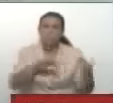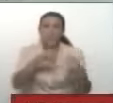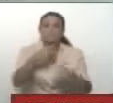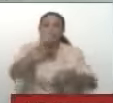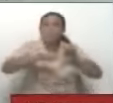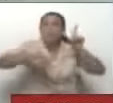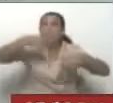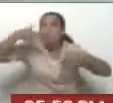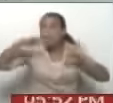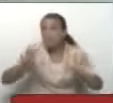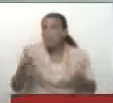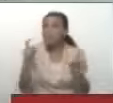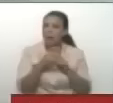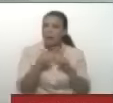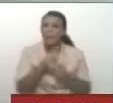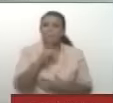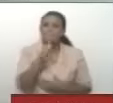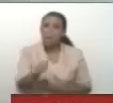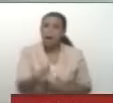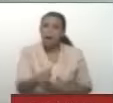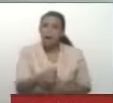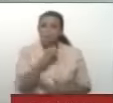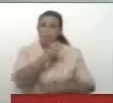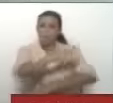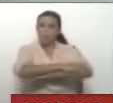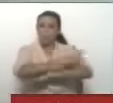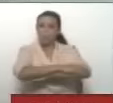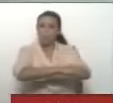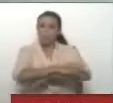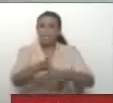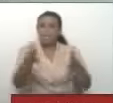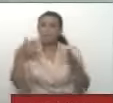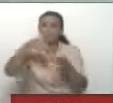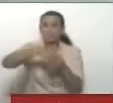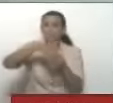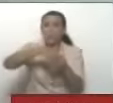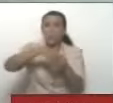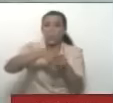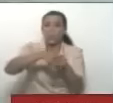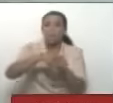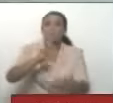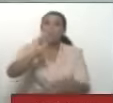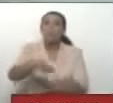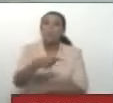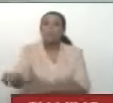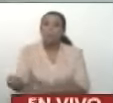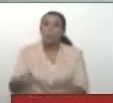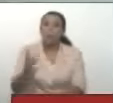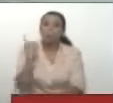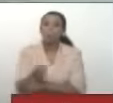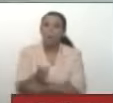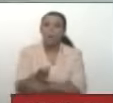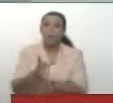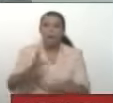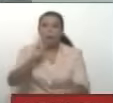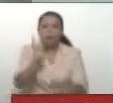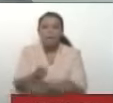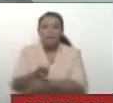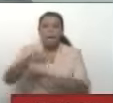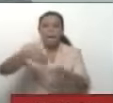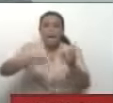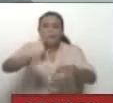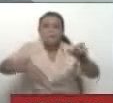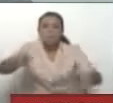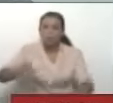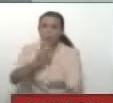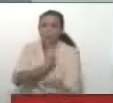supuestamente aquí dice el presidente afirma ganar las elecciones presidenciales por las buenas o por las malas. Así dice la nota y